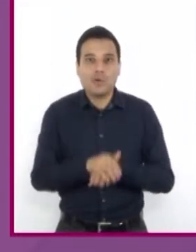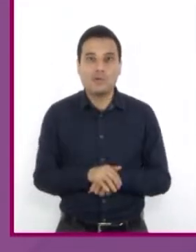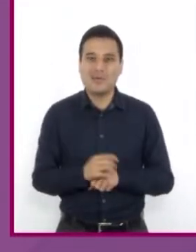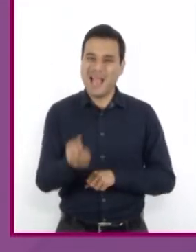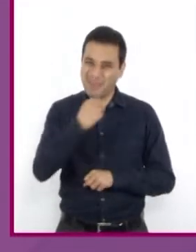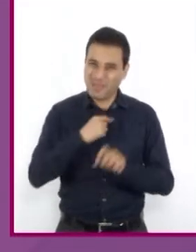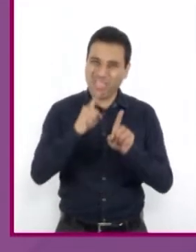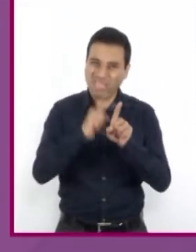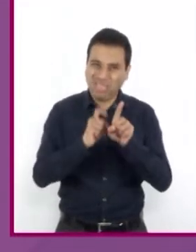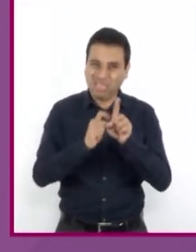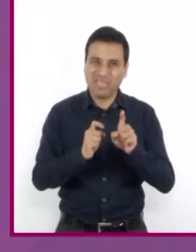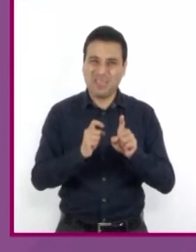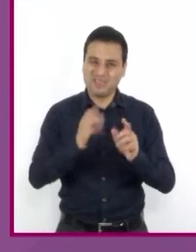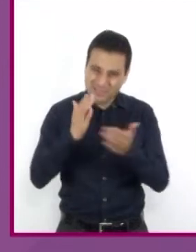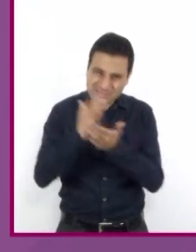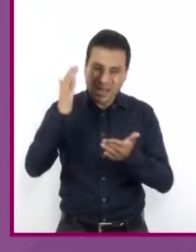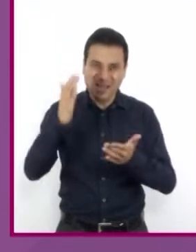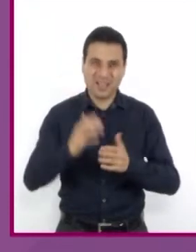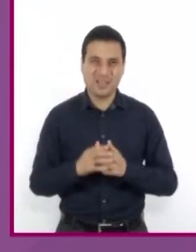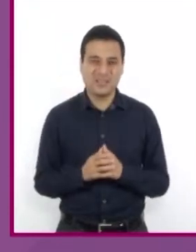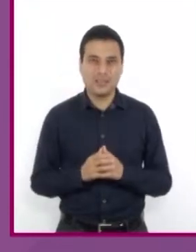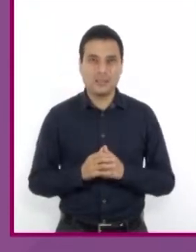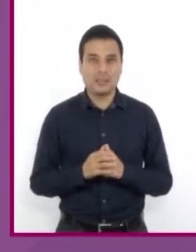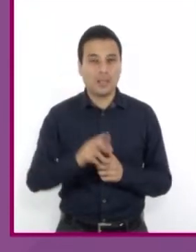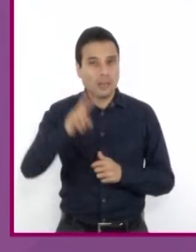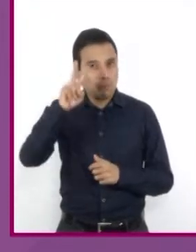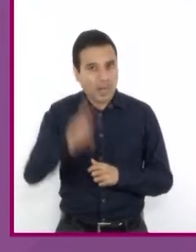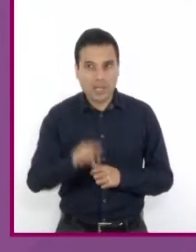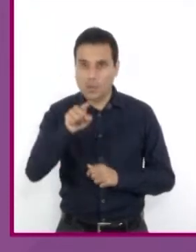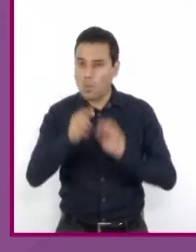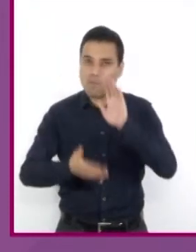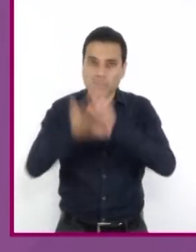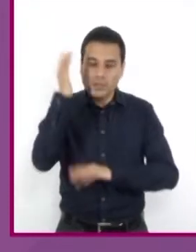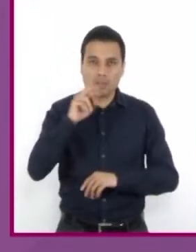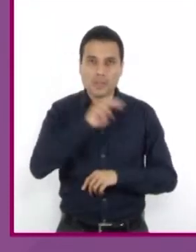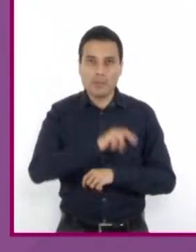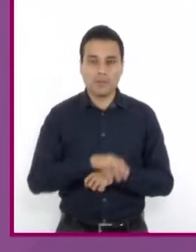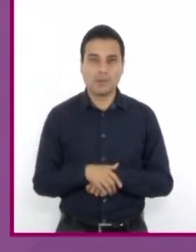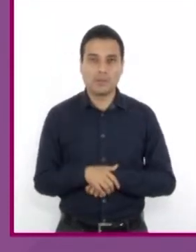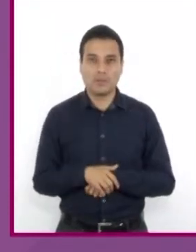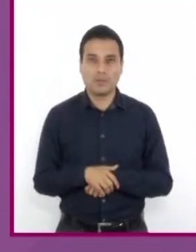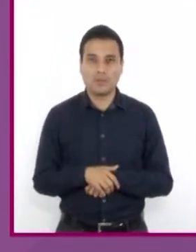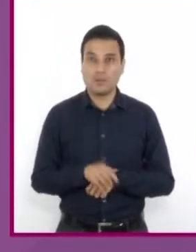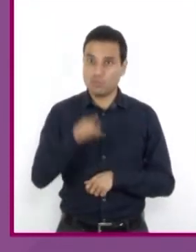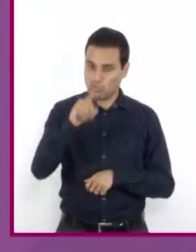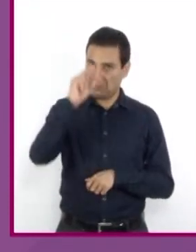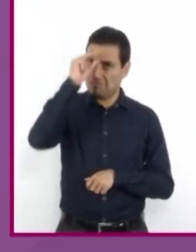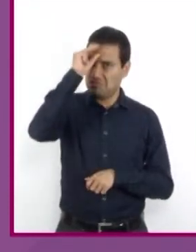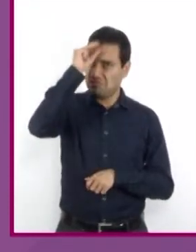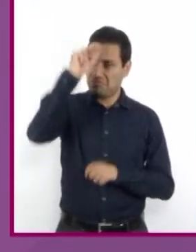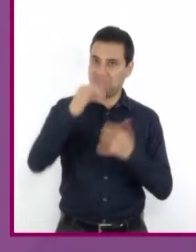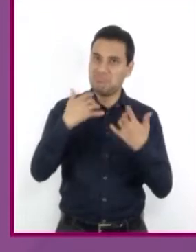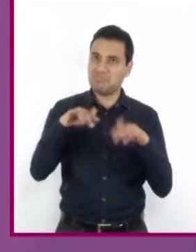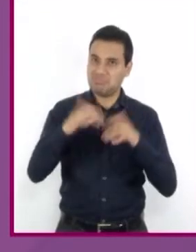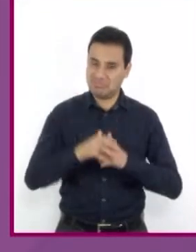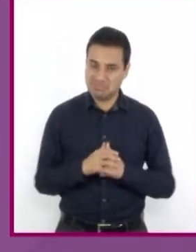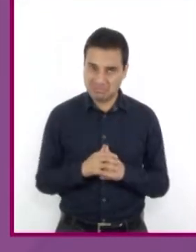burlarte de mí. De verdad que te fuiste rápido. Eres muy listo en ese tema.